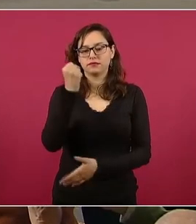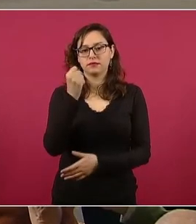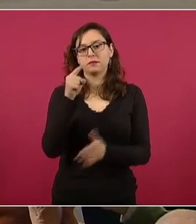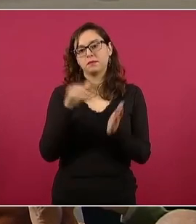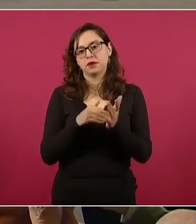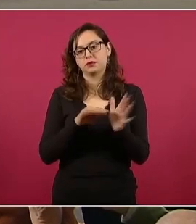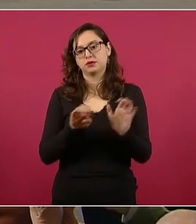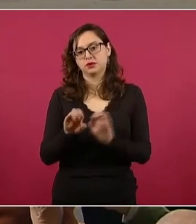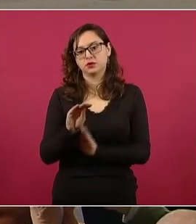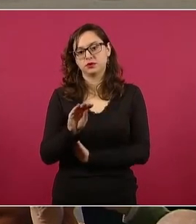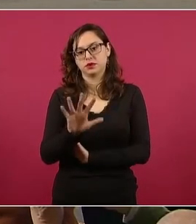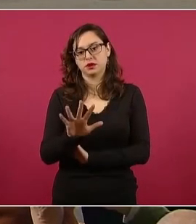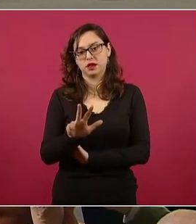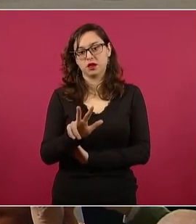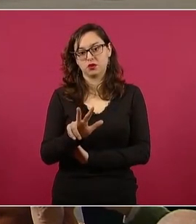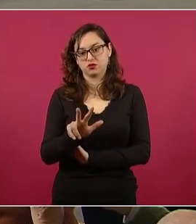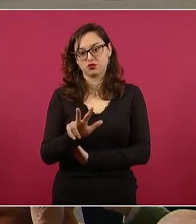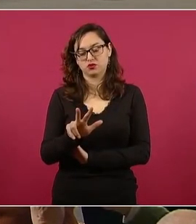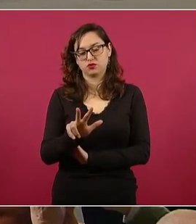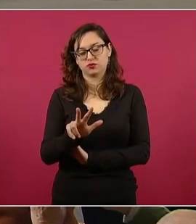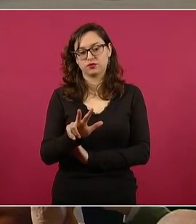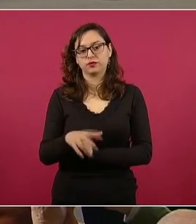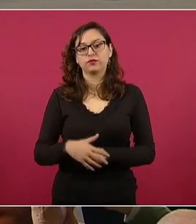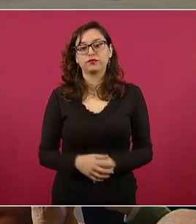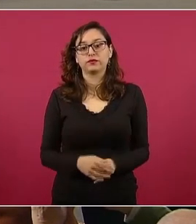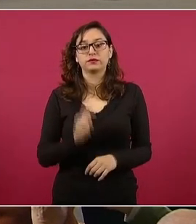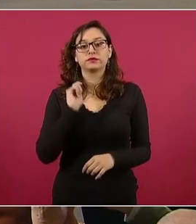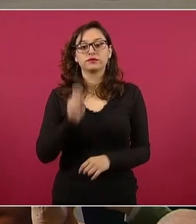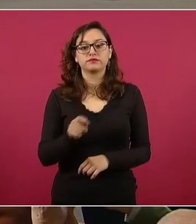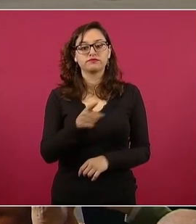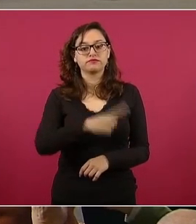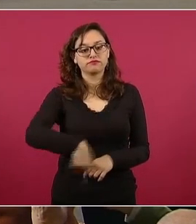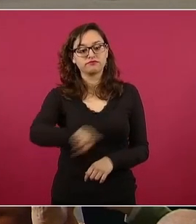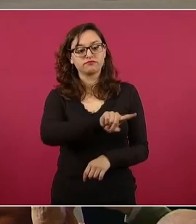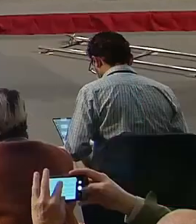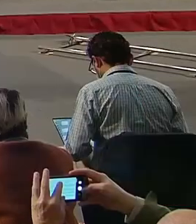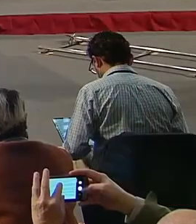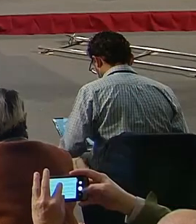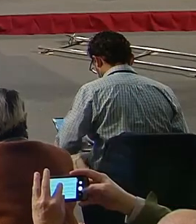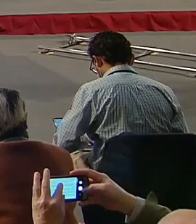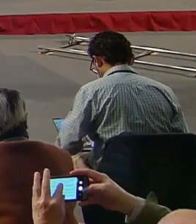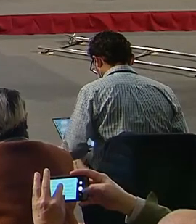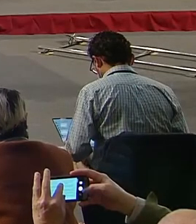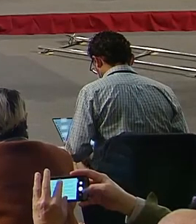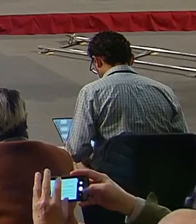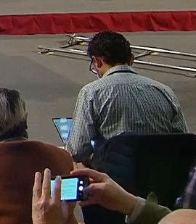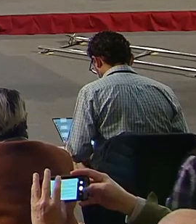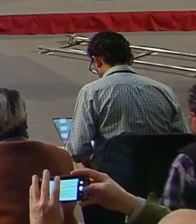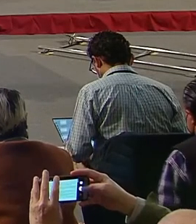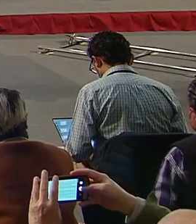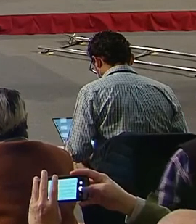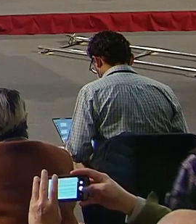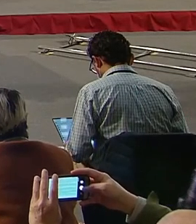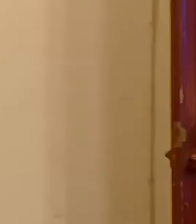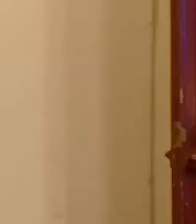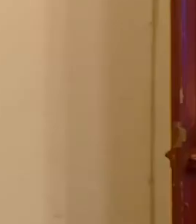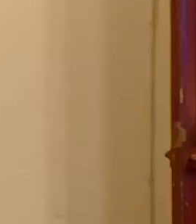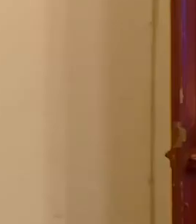que convirtió las deudas privadas de unos cuantos empresarios y banqueros en deuda pública.